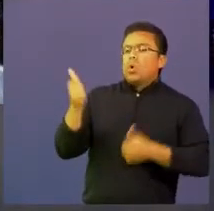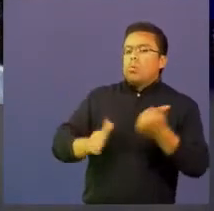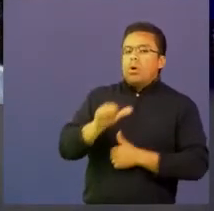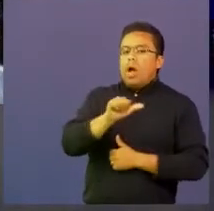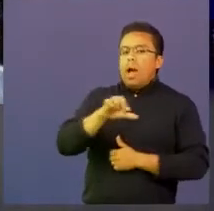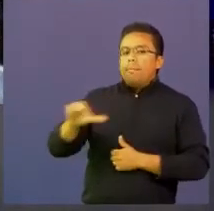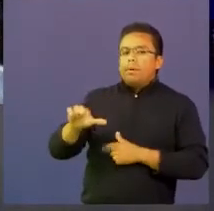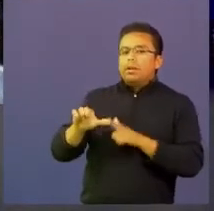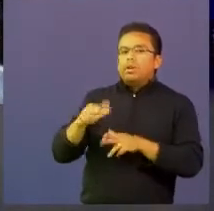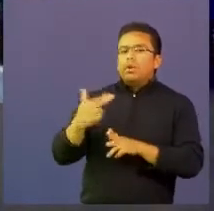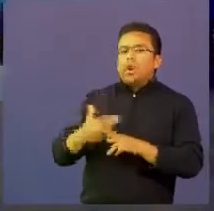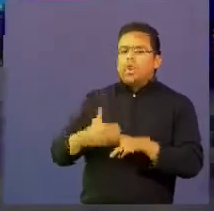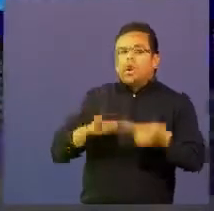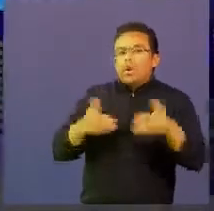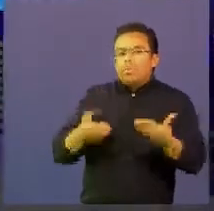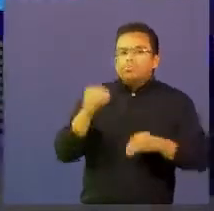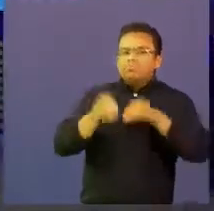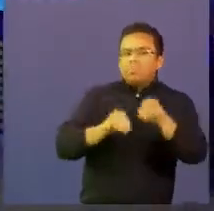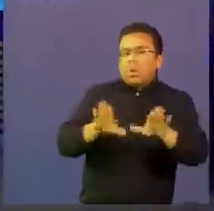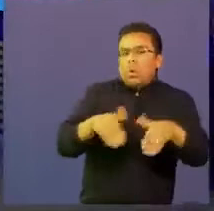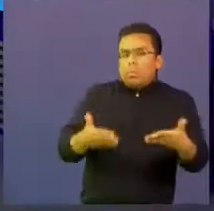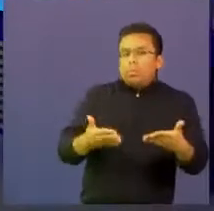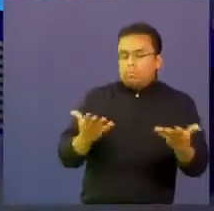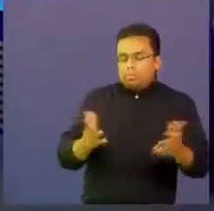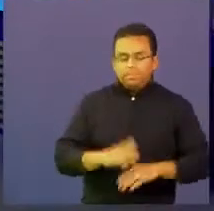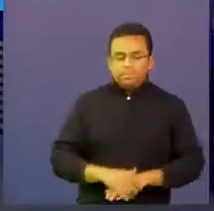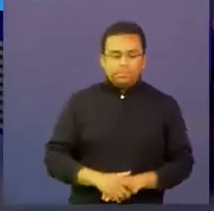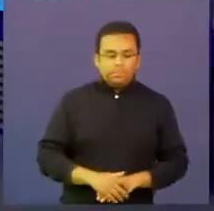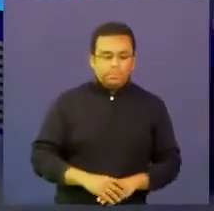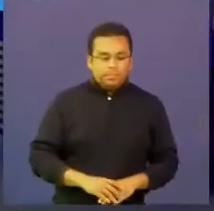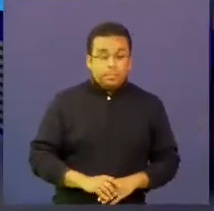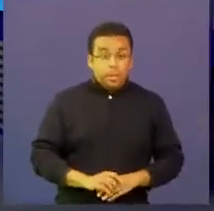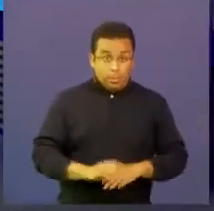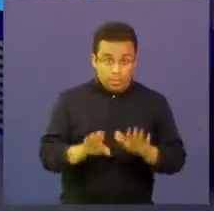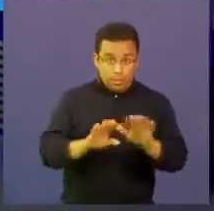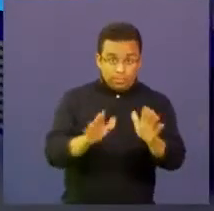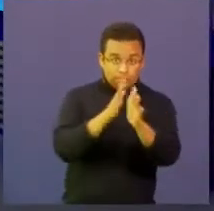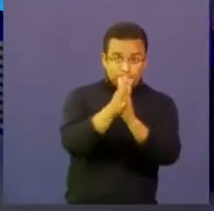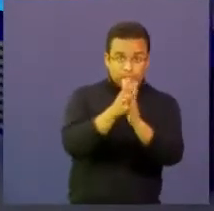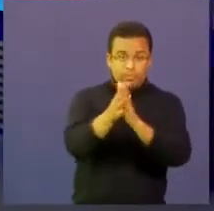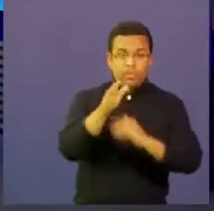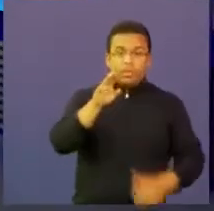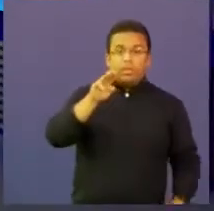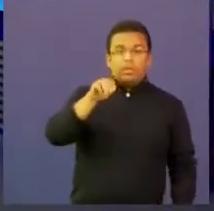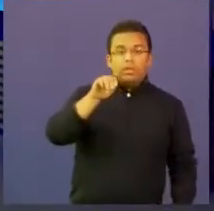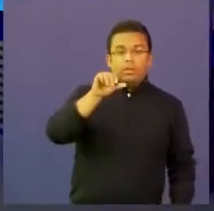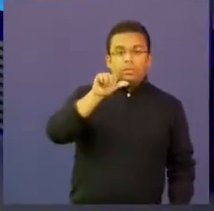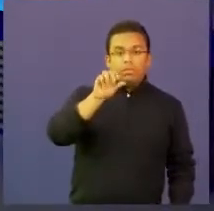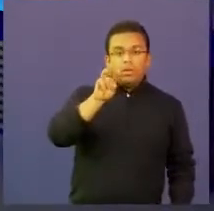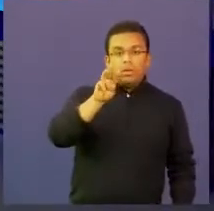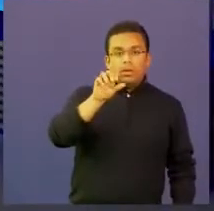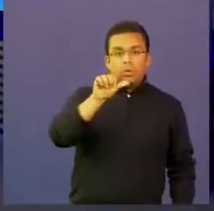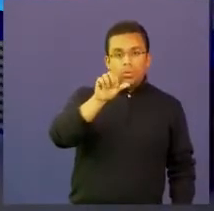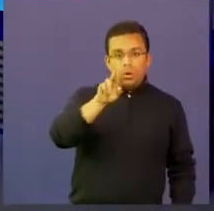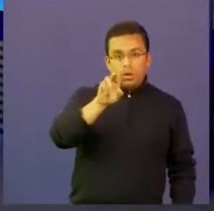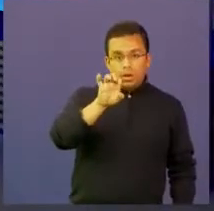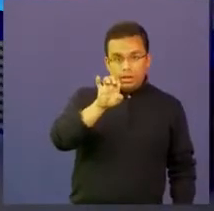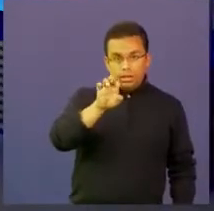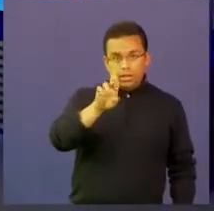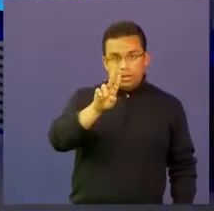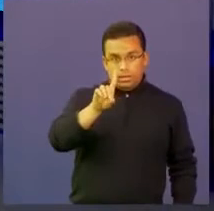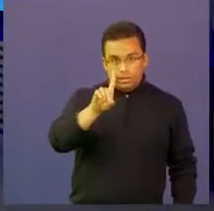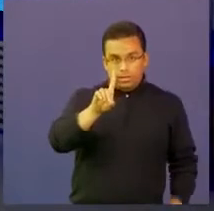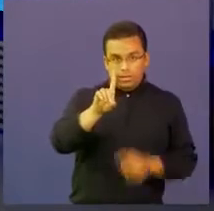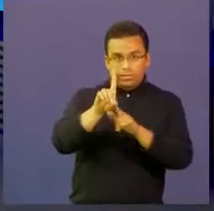llama, de qué se trata. Bueno, les cuento. Maguaré es nuestro proyecto, Maguaré y Maguarret.